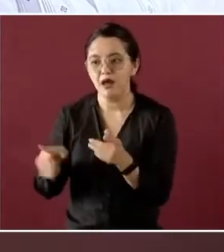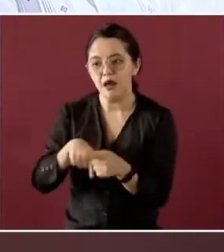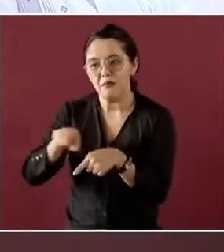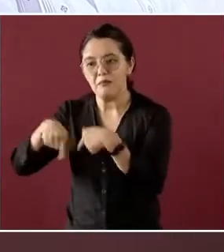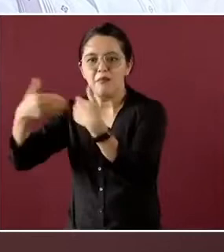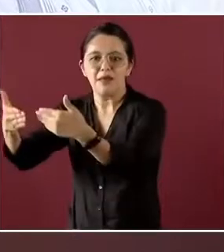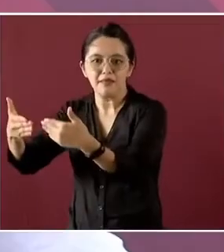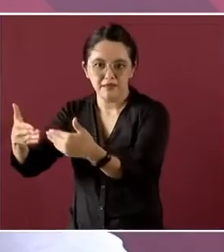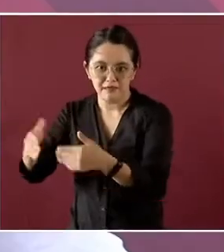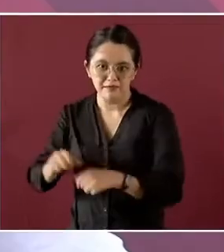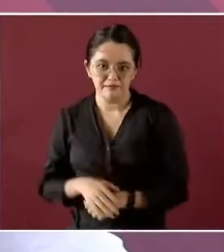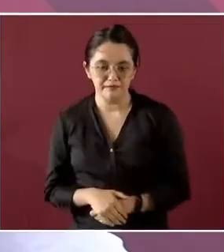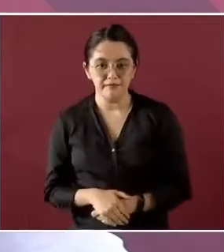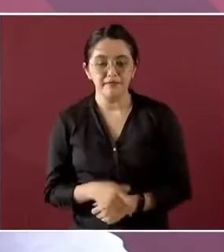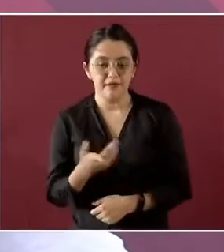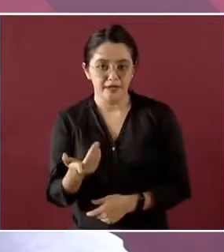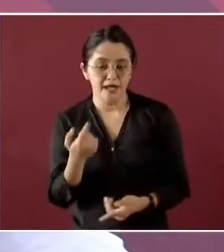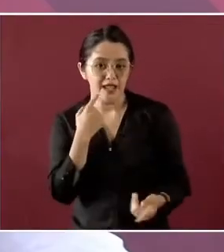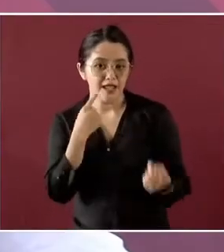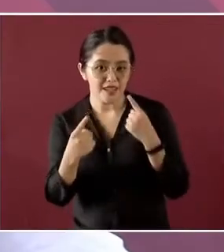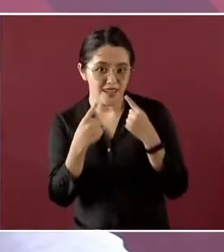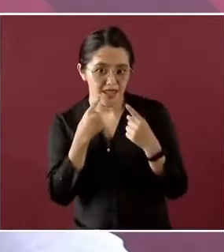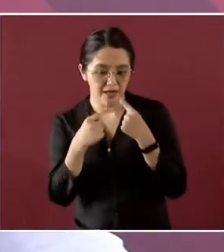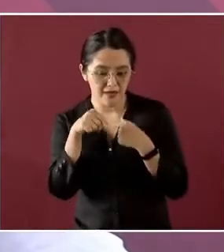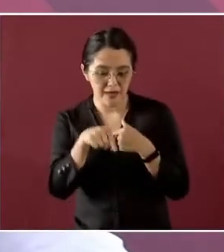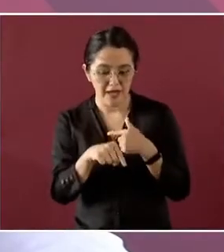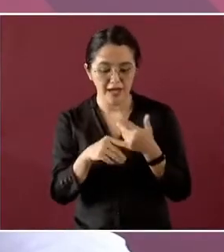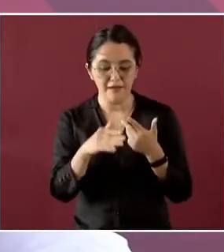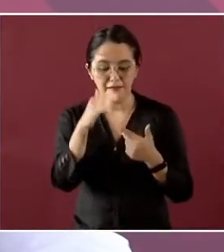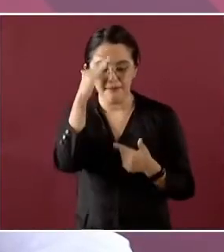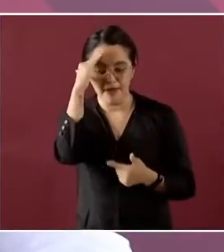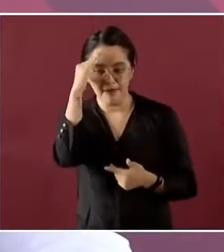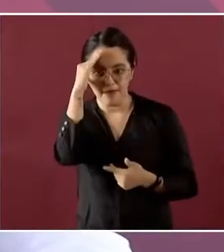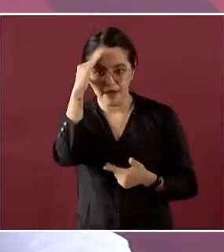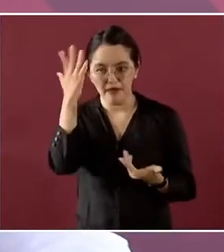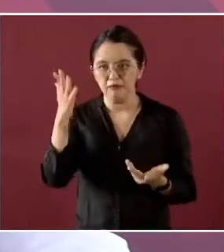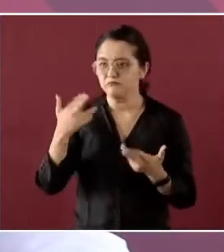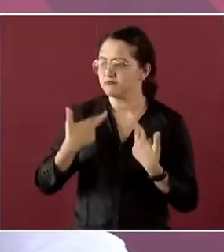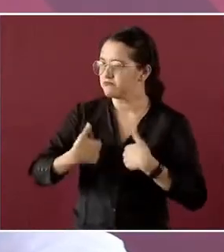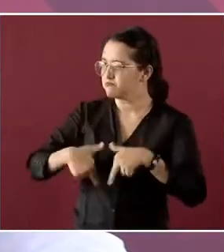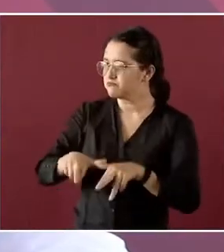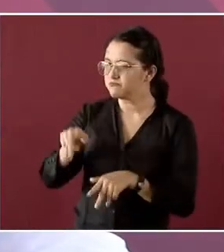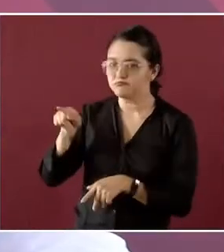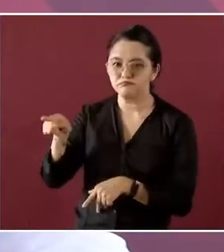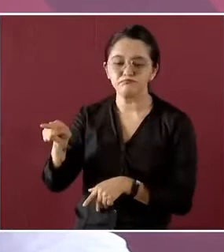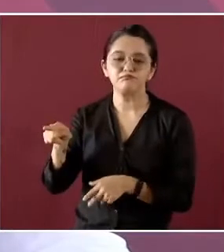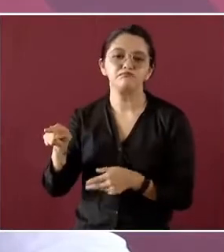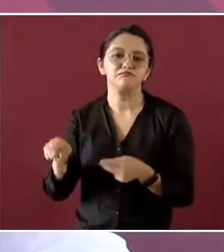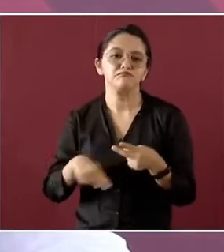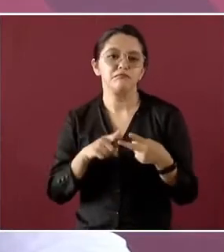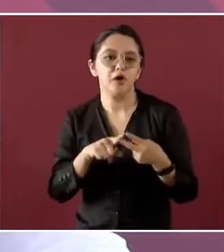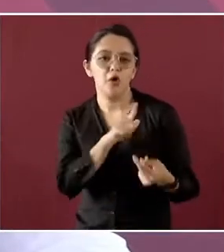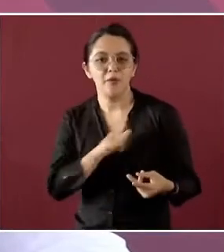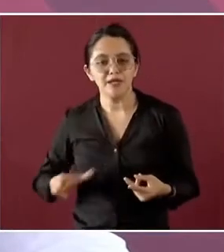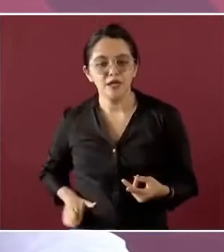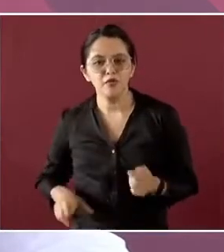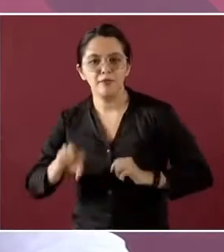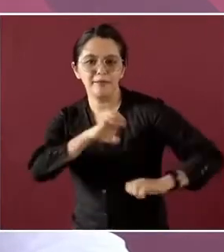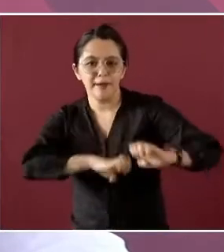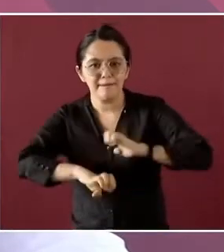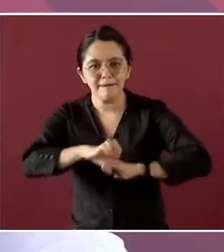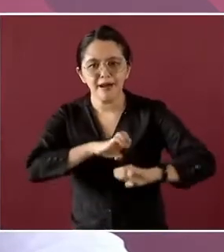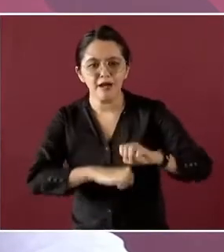Presidente, este diálogo con usted y su gabinete, con el embajador Salazar, con los gobernadores y las empresas,